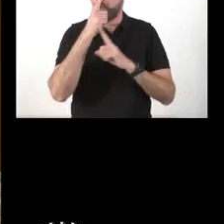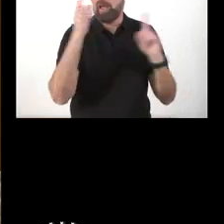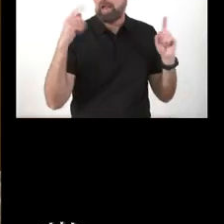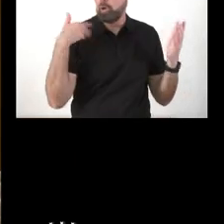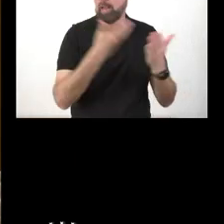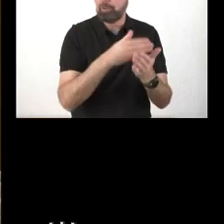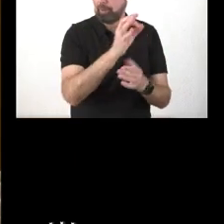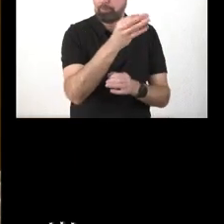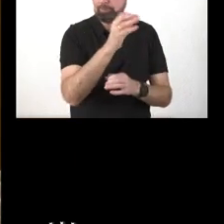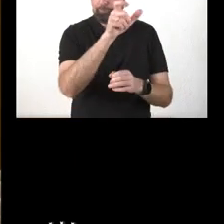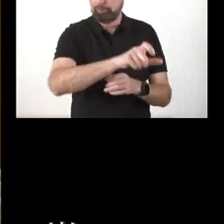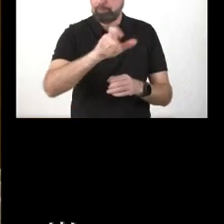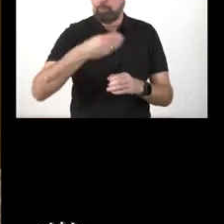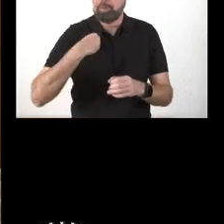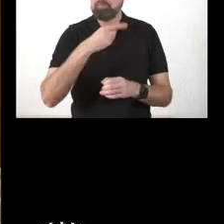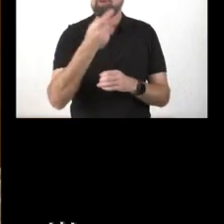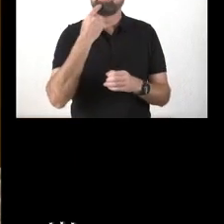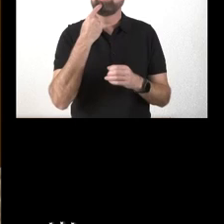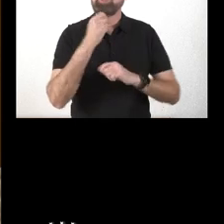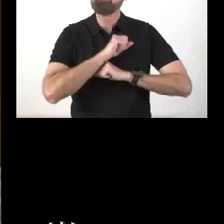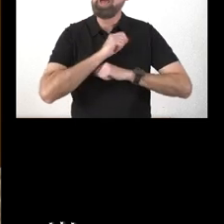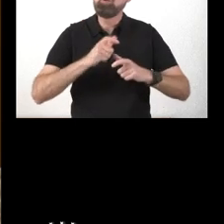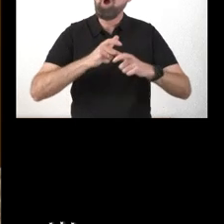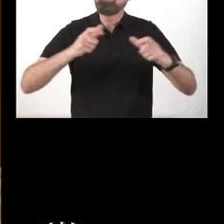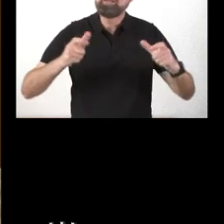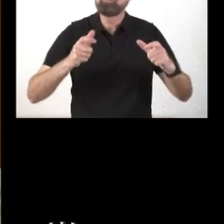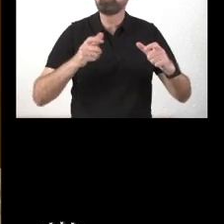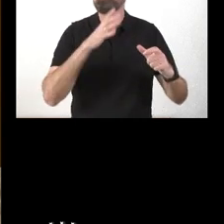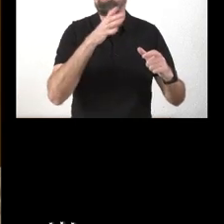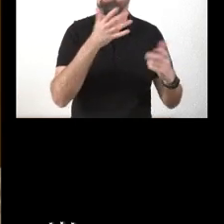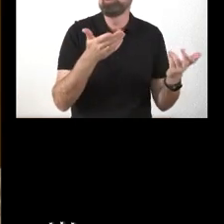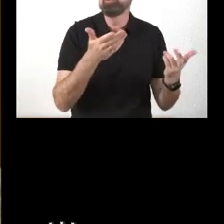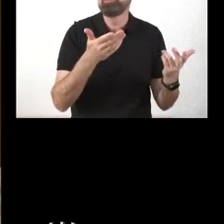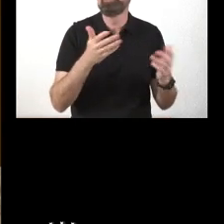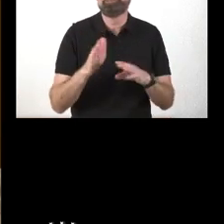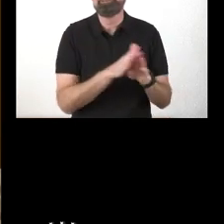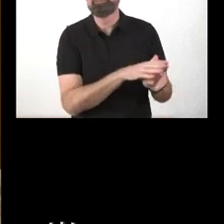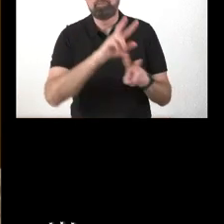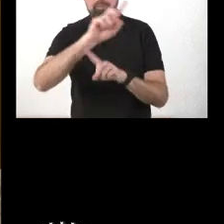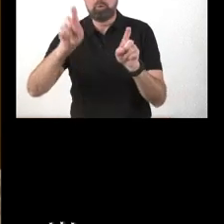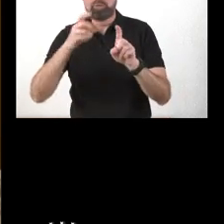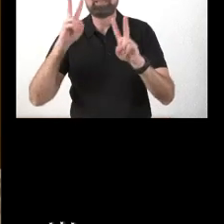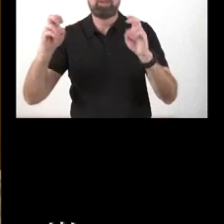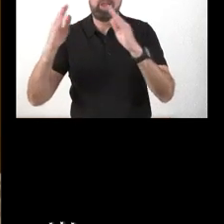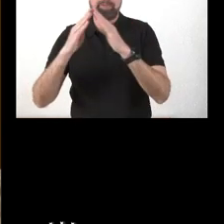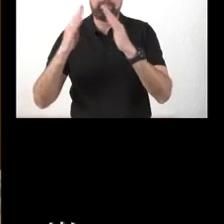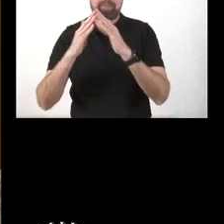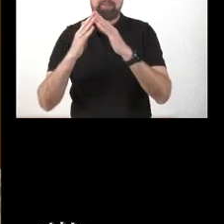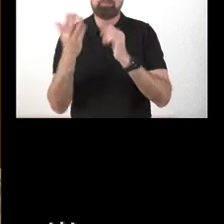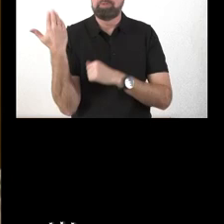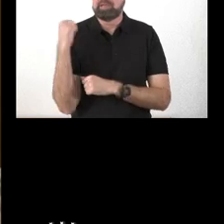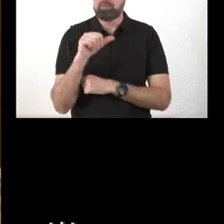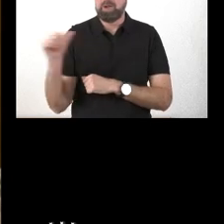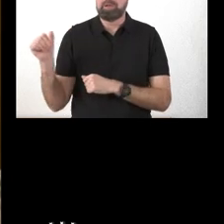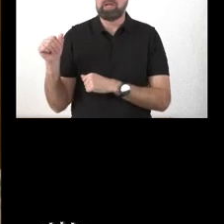aumento del paro en la comunidad? Y luego, por el tema de la vivienda. La semana pasada solicitaban una